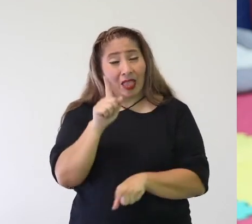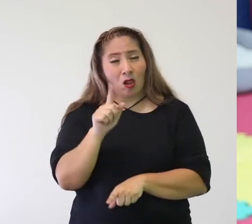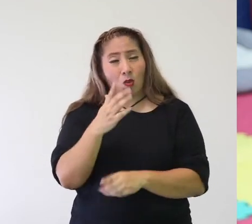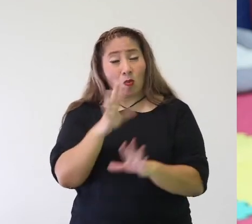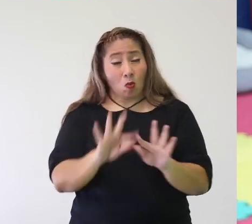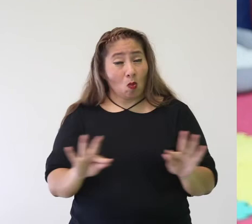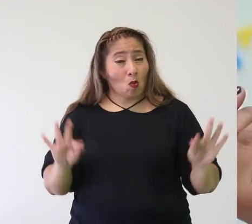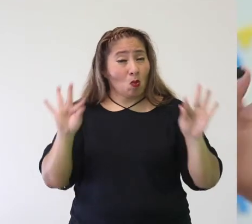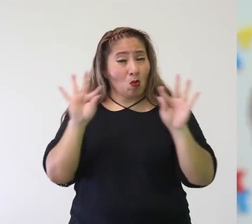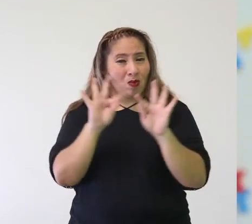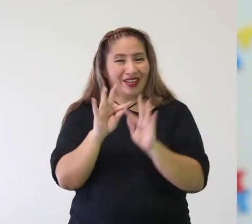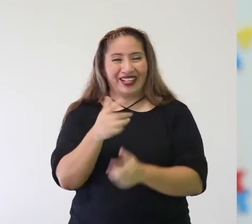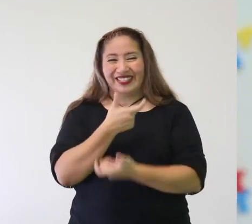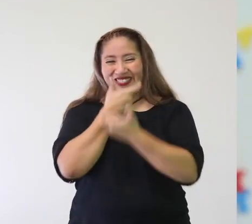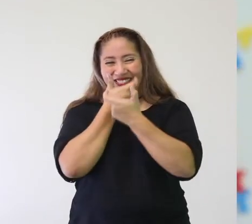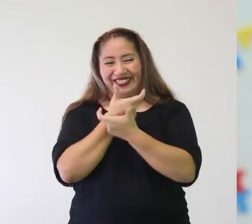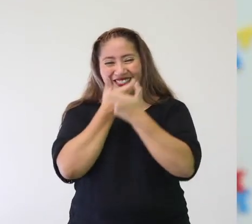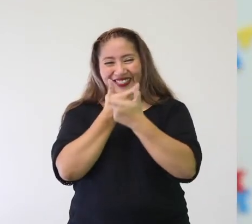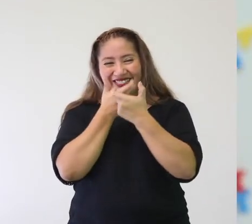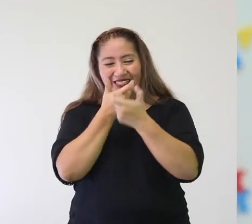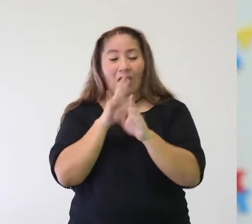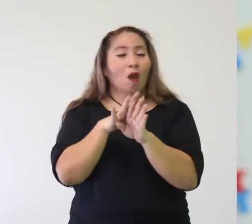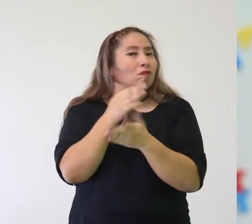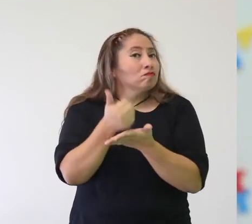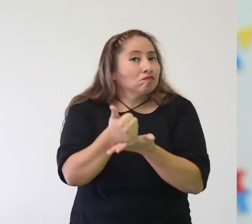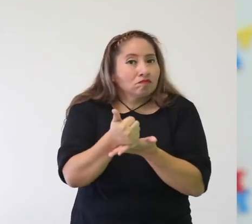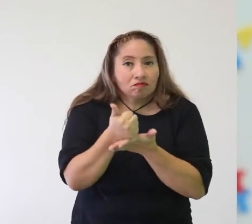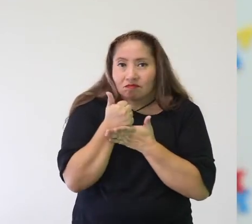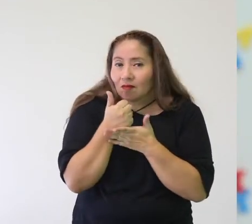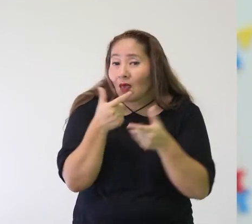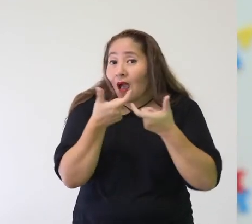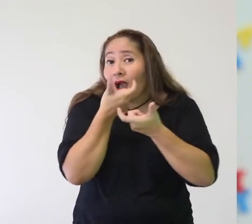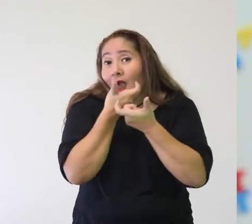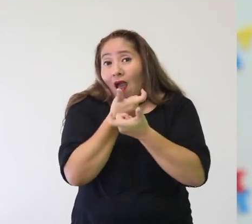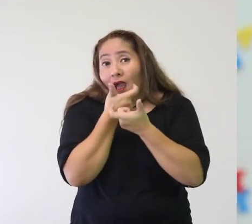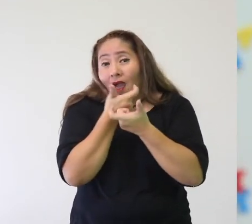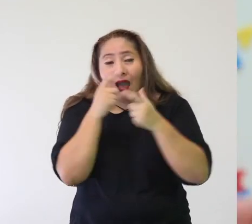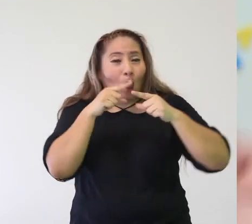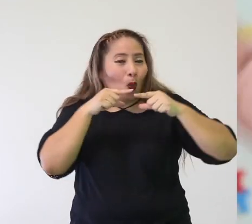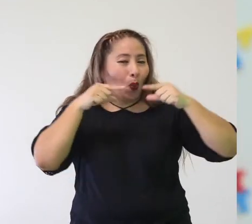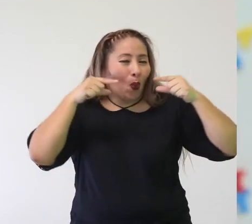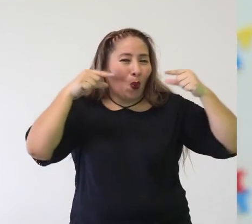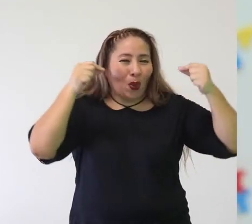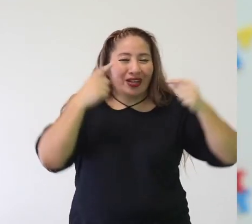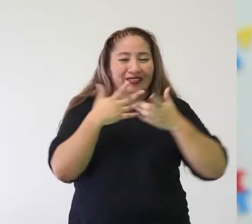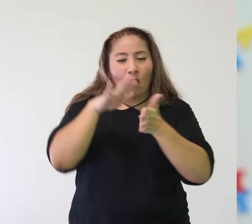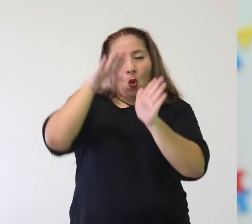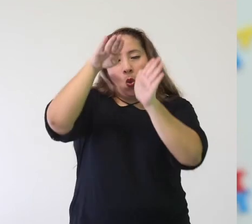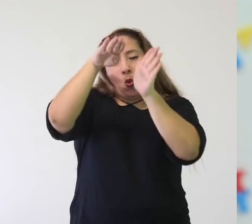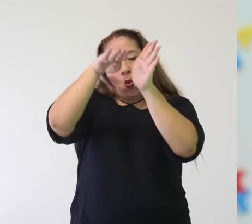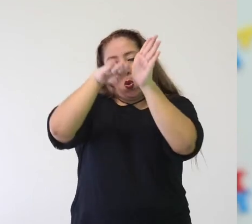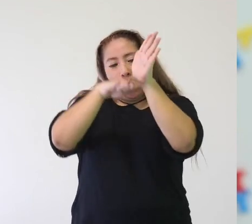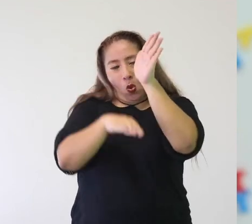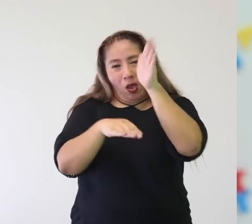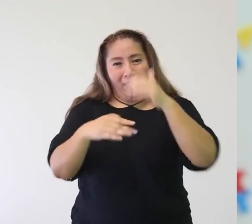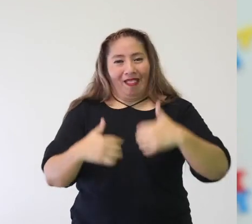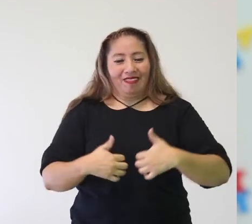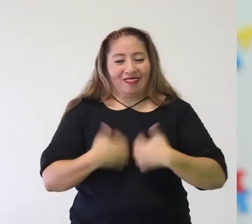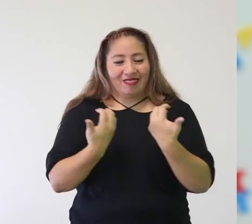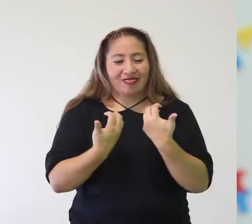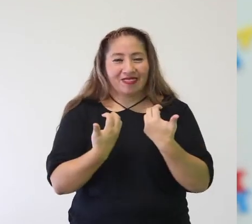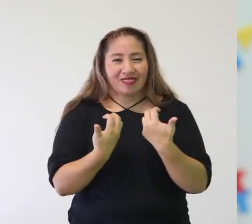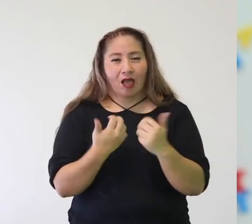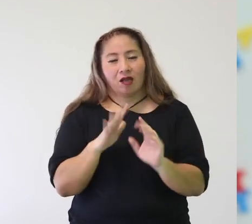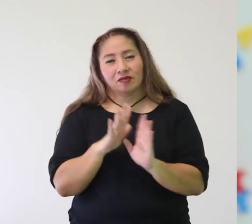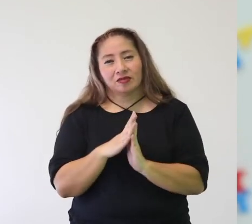algo muy importante, a reír. El reír también es algo que reduce el nivel de